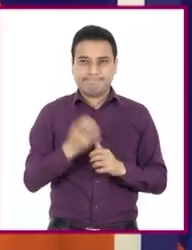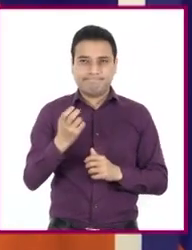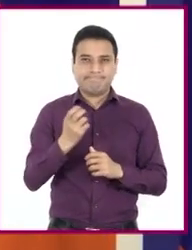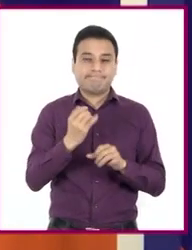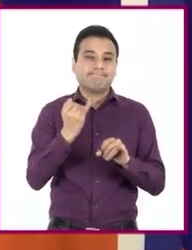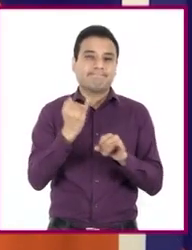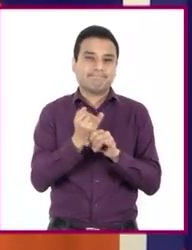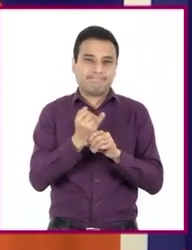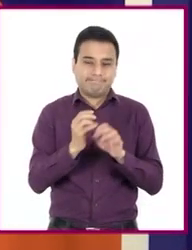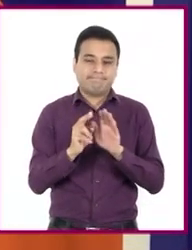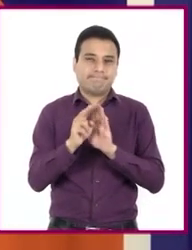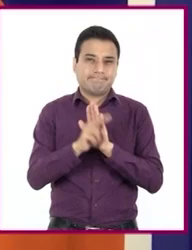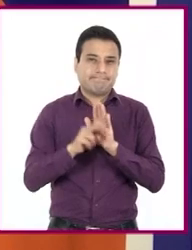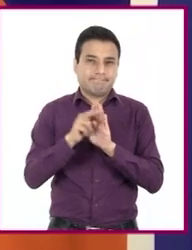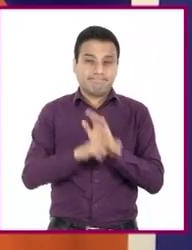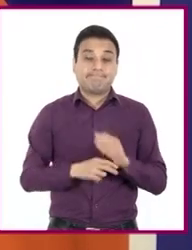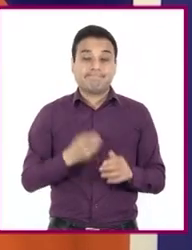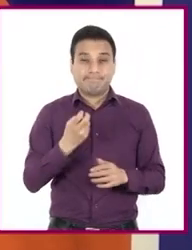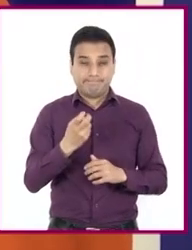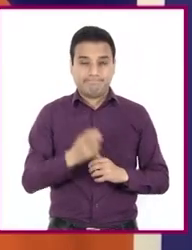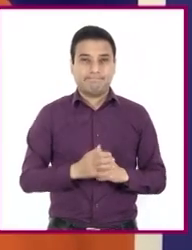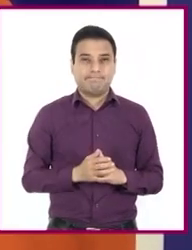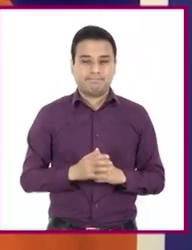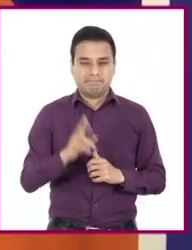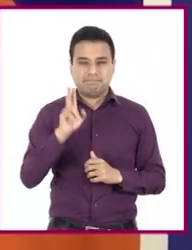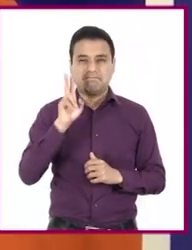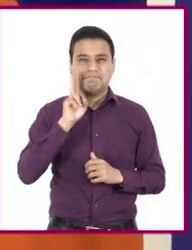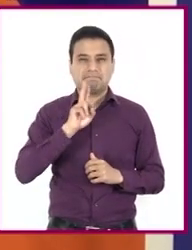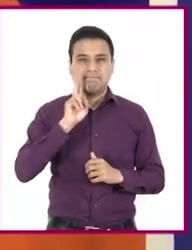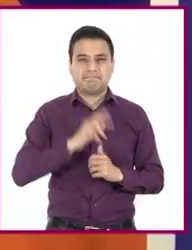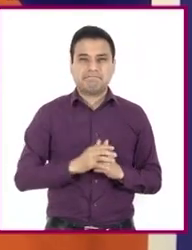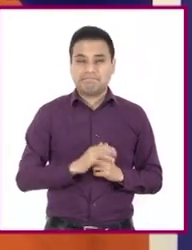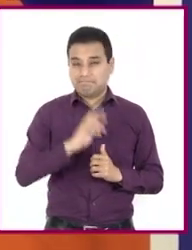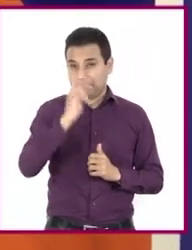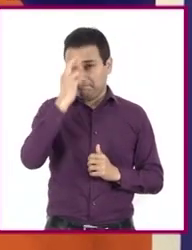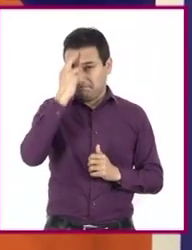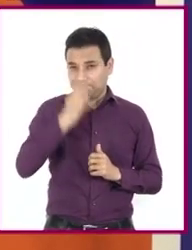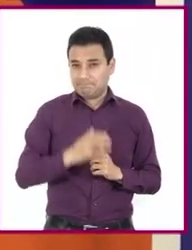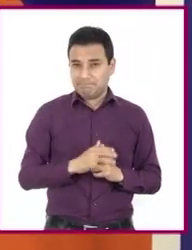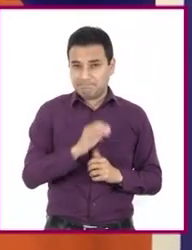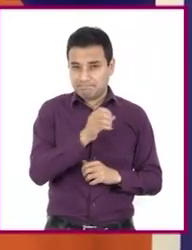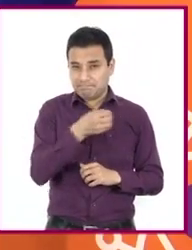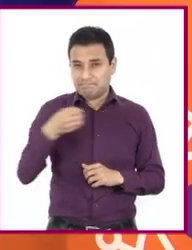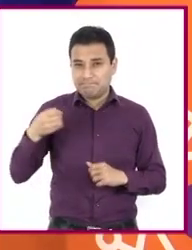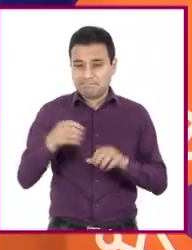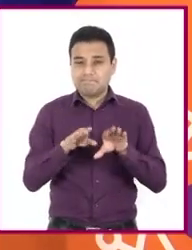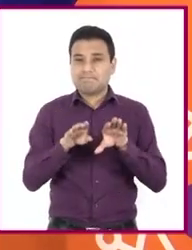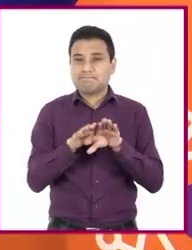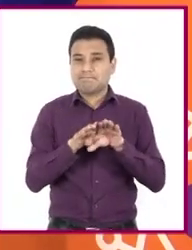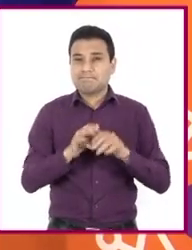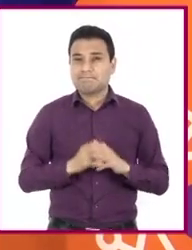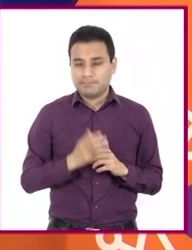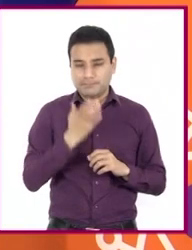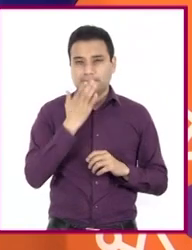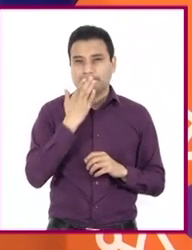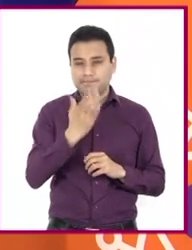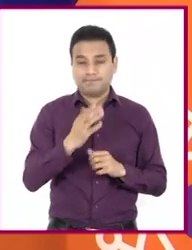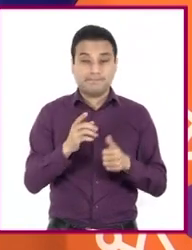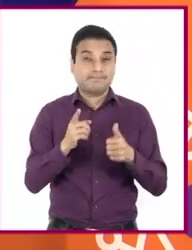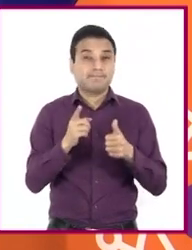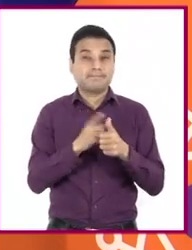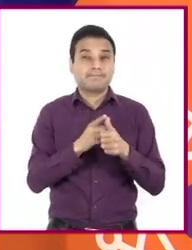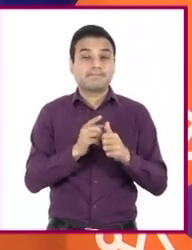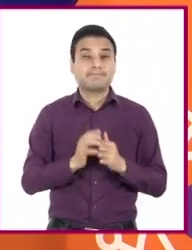en la red. Muy bien. Ahora veamos si recuerdas en qué orden van los datos. Muy bien. Primero